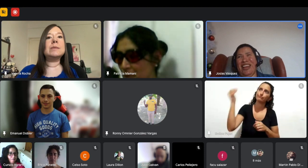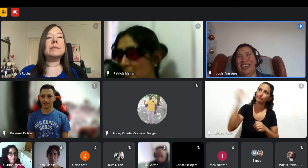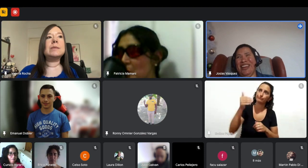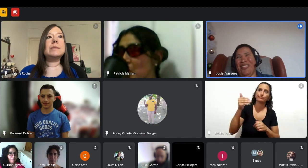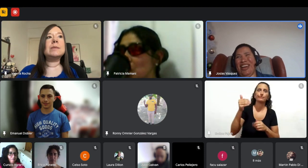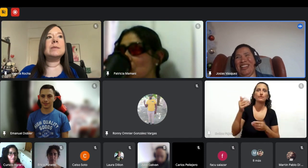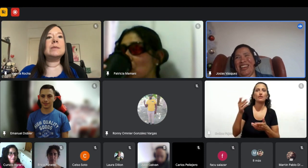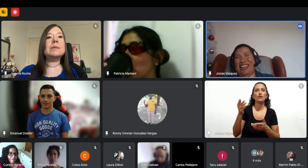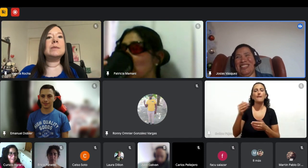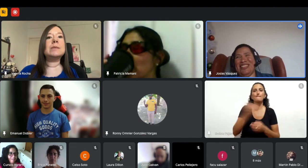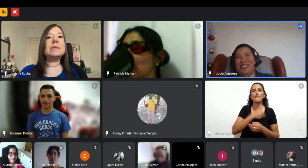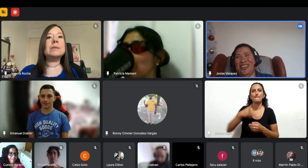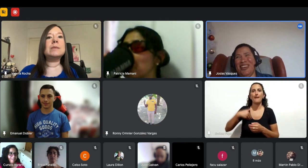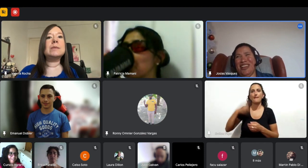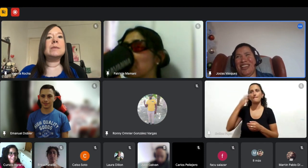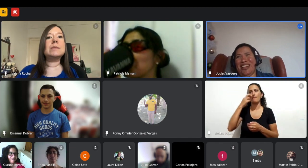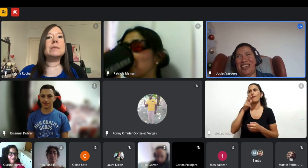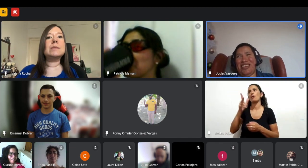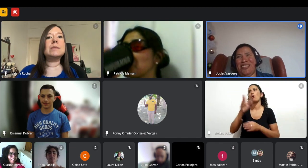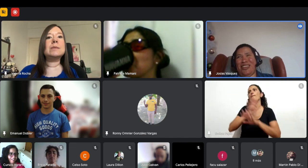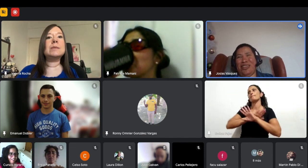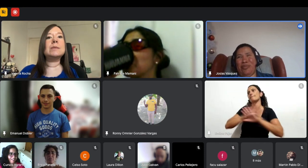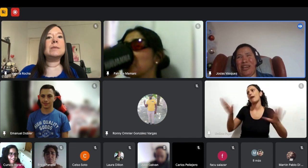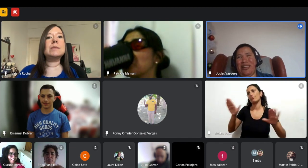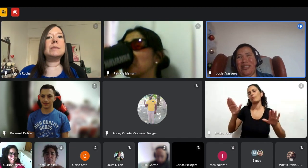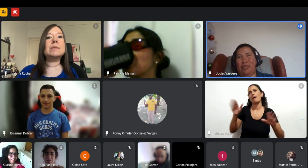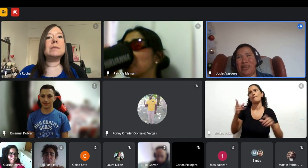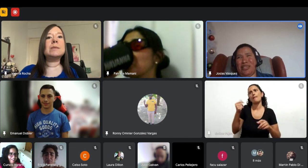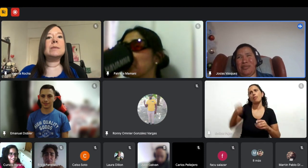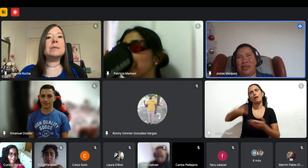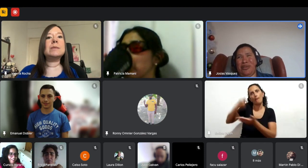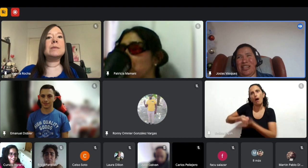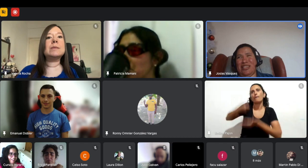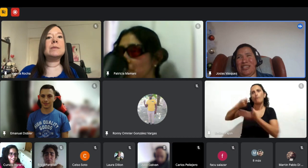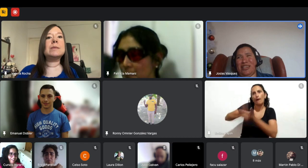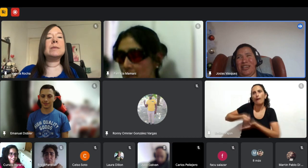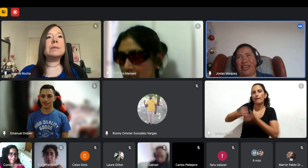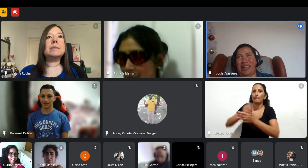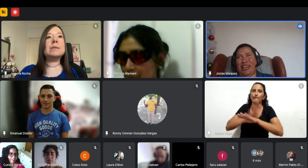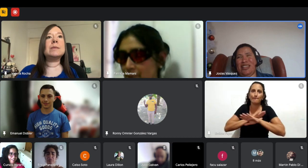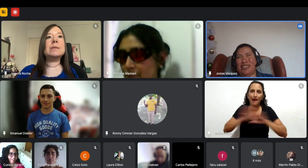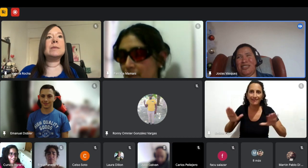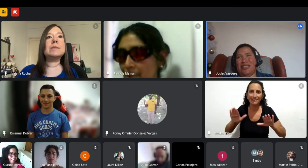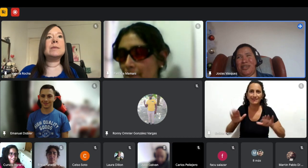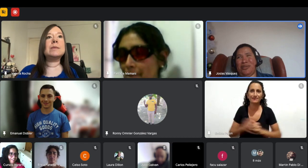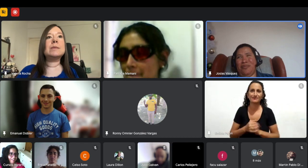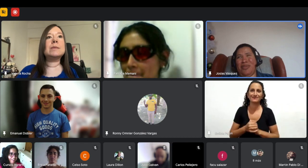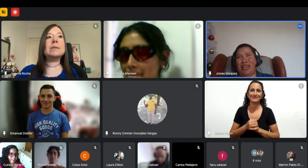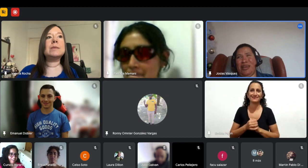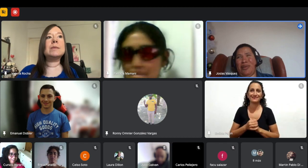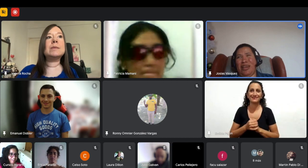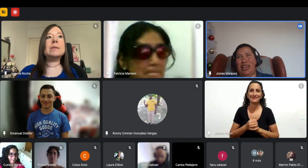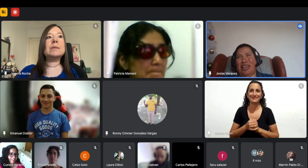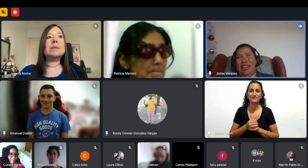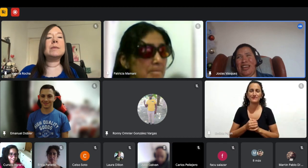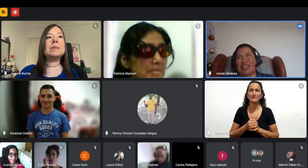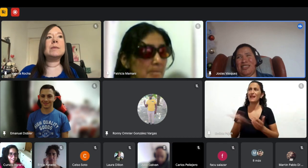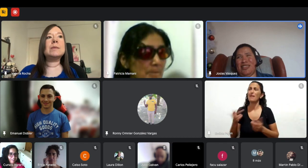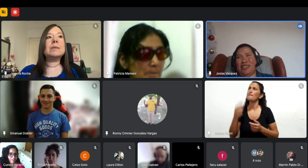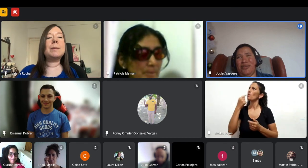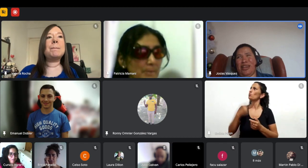en esto y yo me quedaba a la par de este amigo y le decía y qué le estás haciendo y